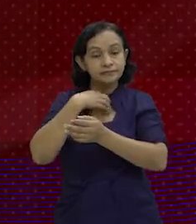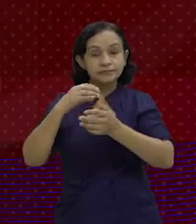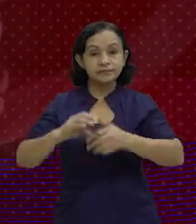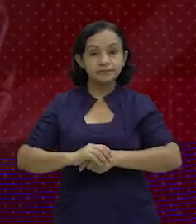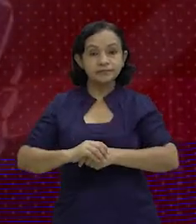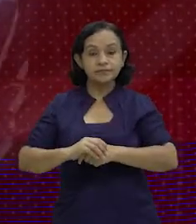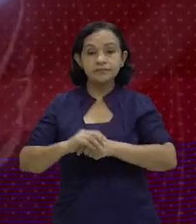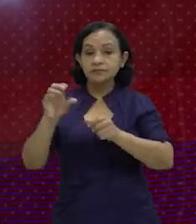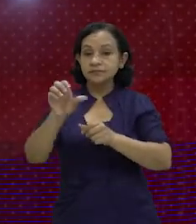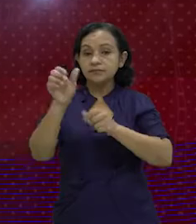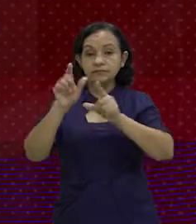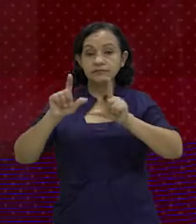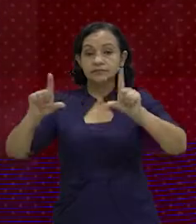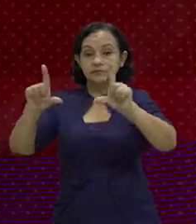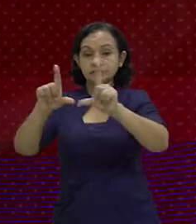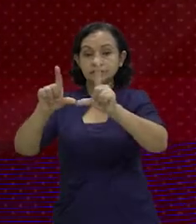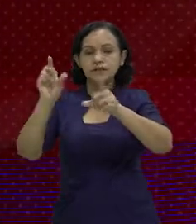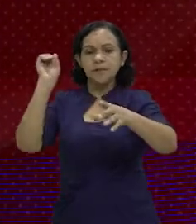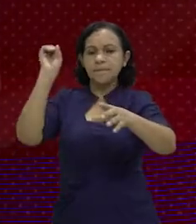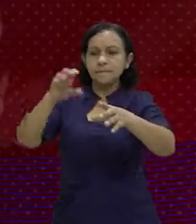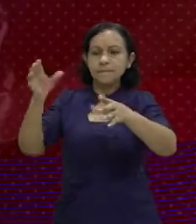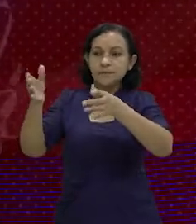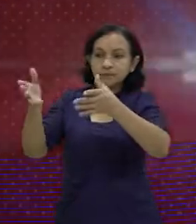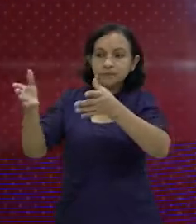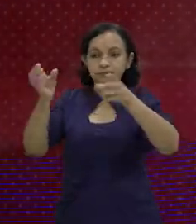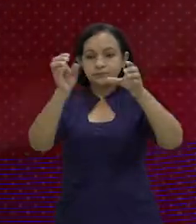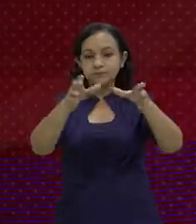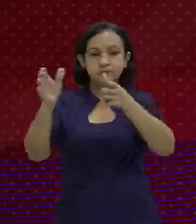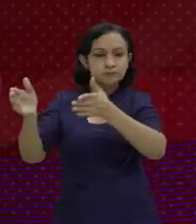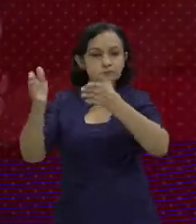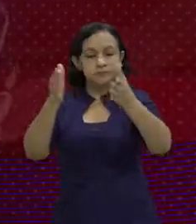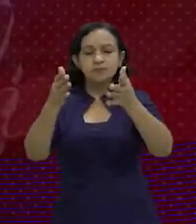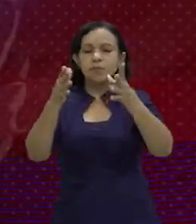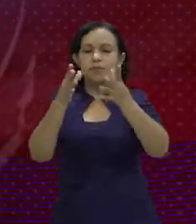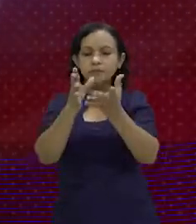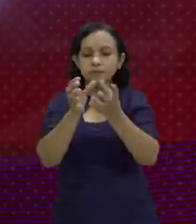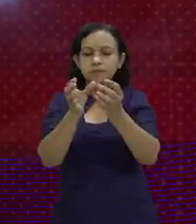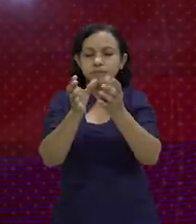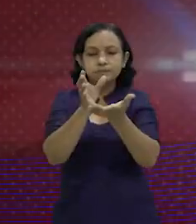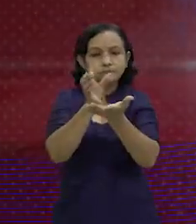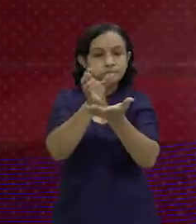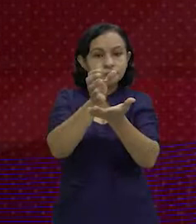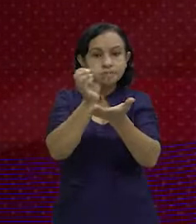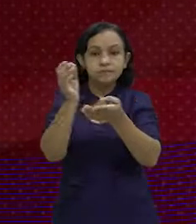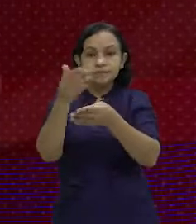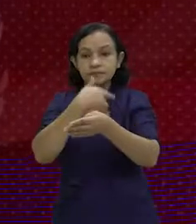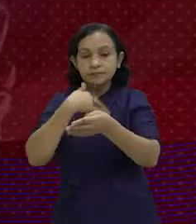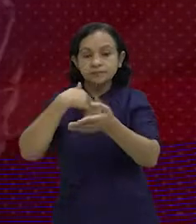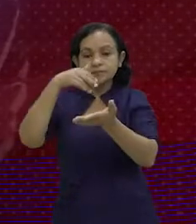tenemos otra área de recicladora, donde ahí se lleva el material plástico, se comienzan a